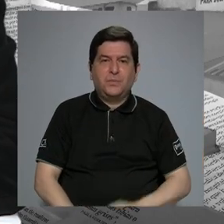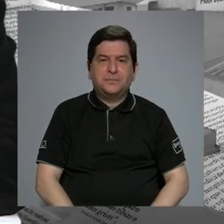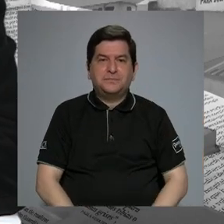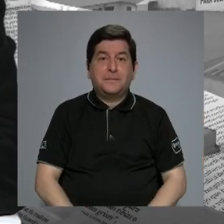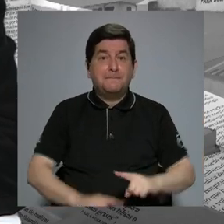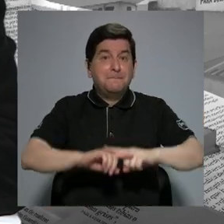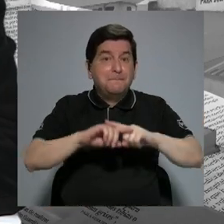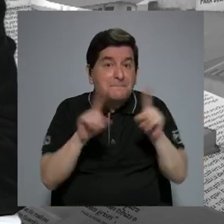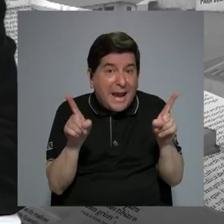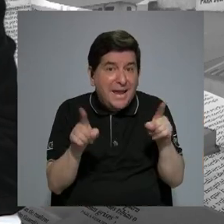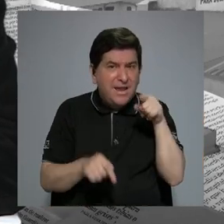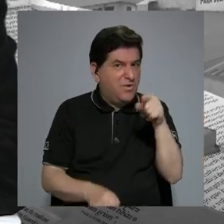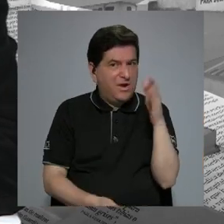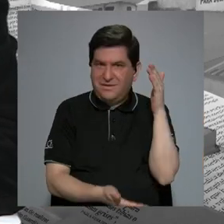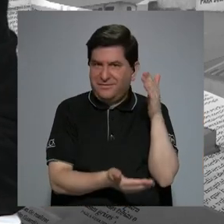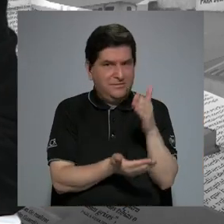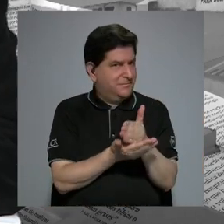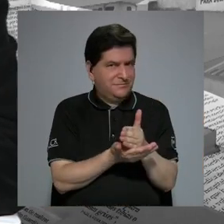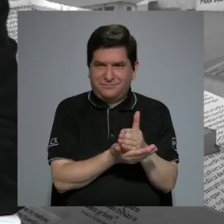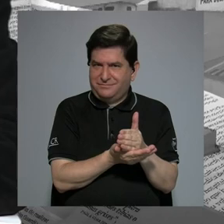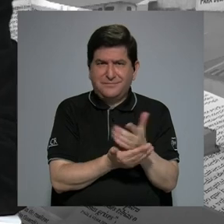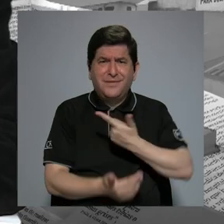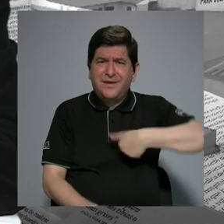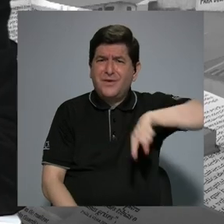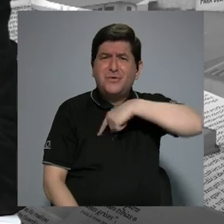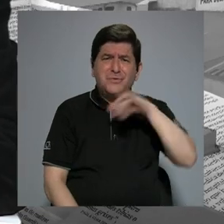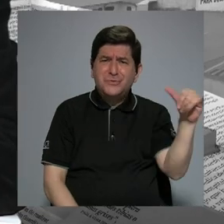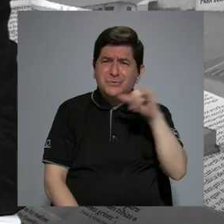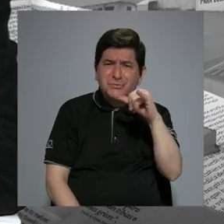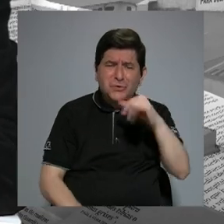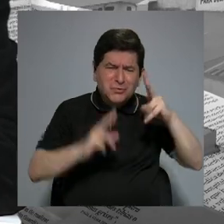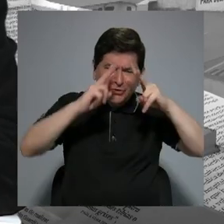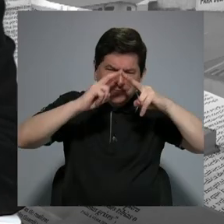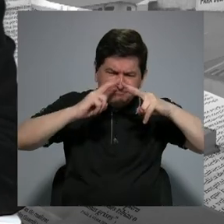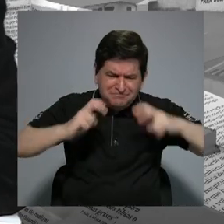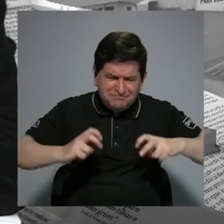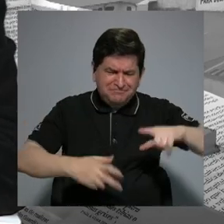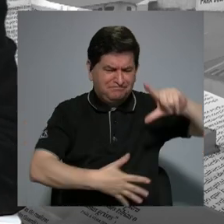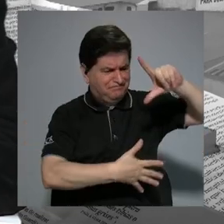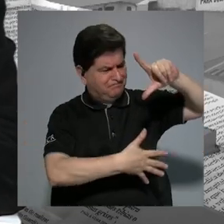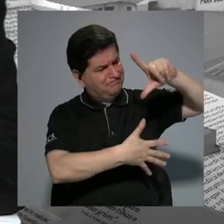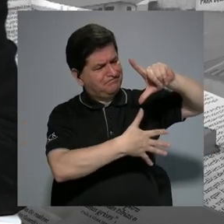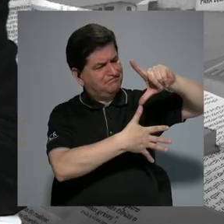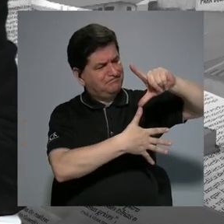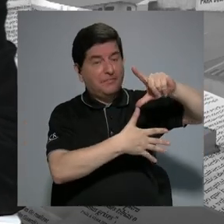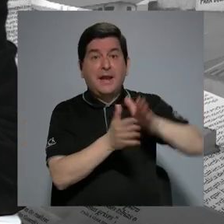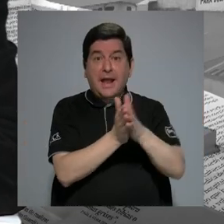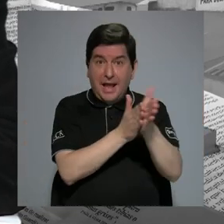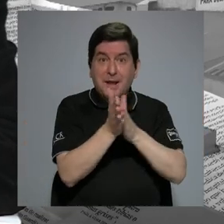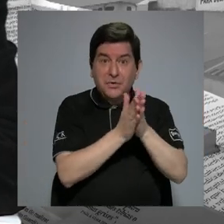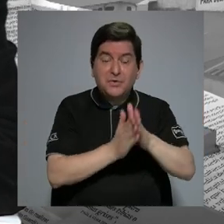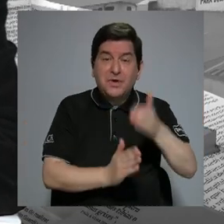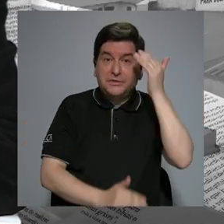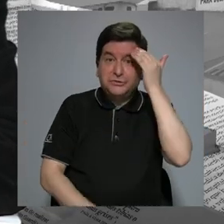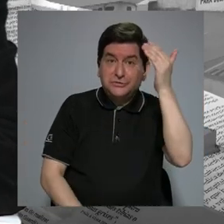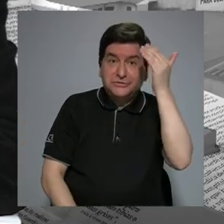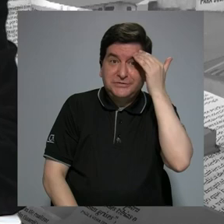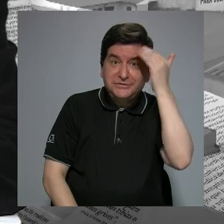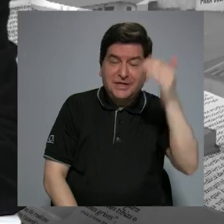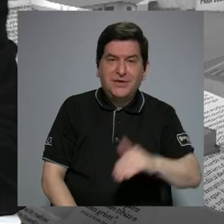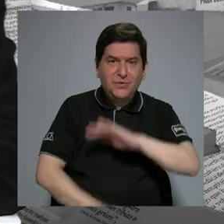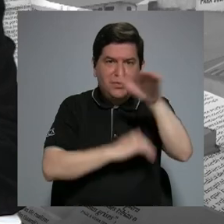Pero el asunto no se queda ahí. Nosotros también estamos analizando en América Latina. Aprovecho para enviar un saludo